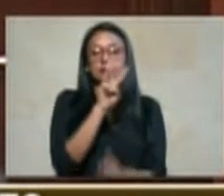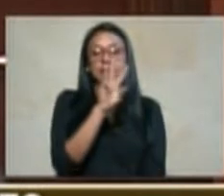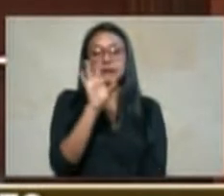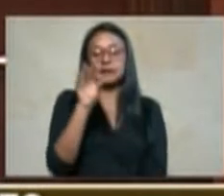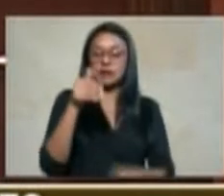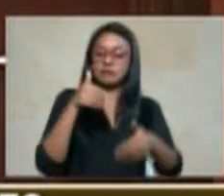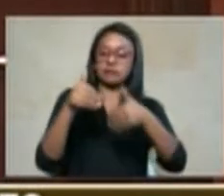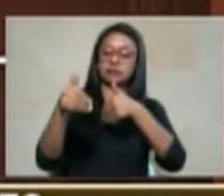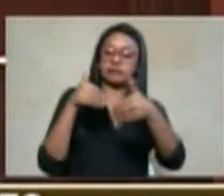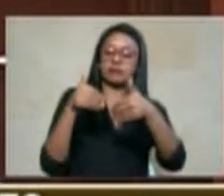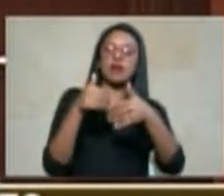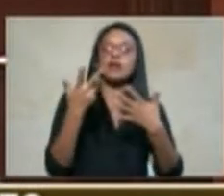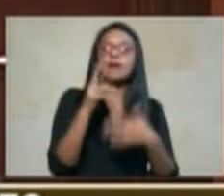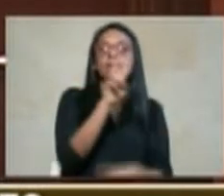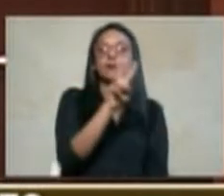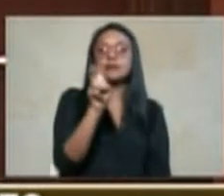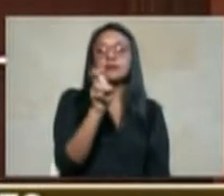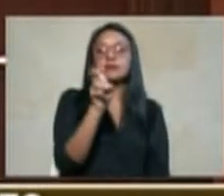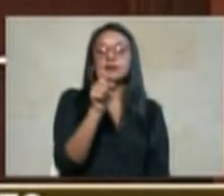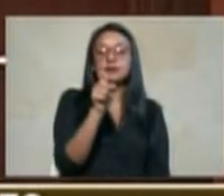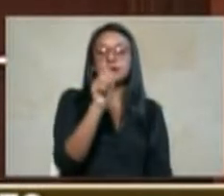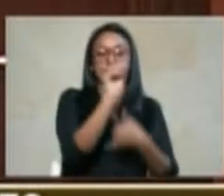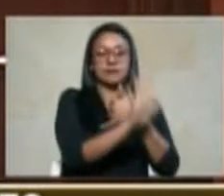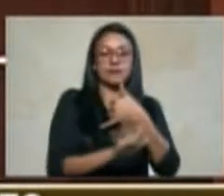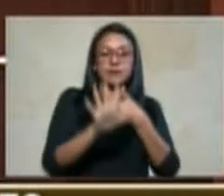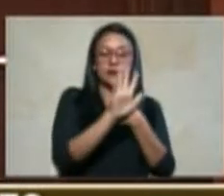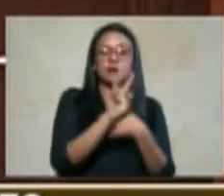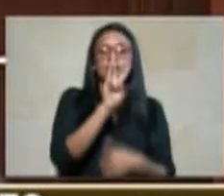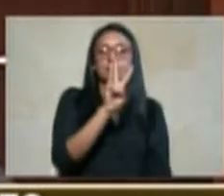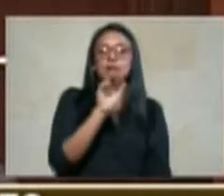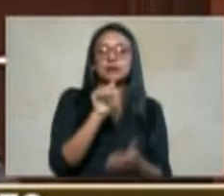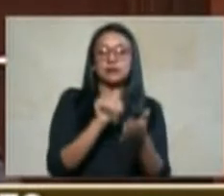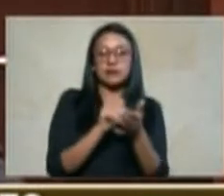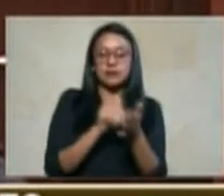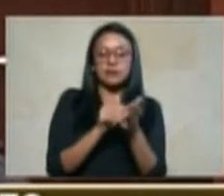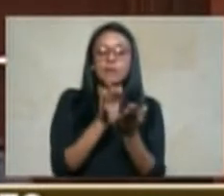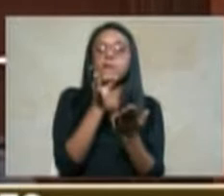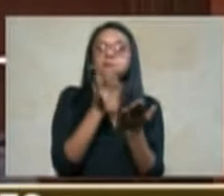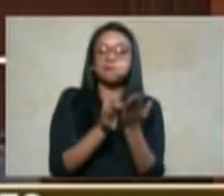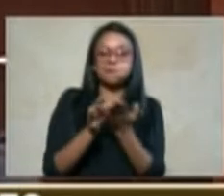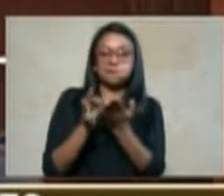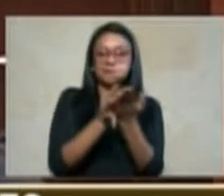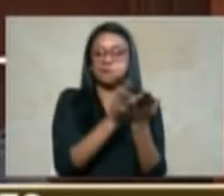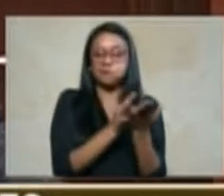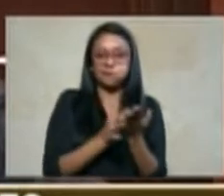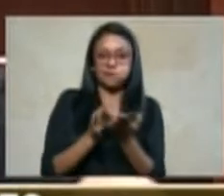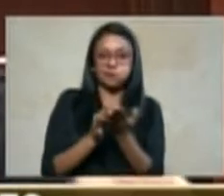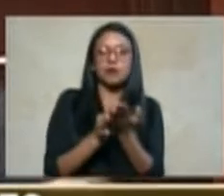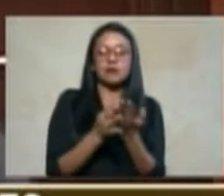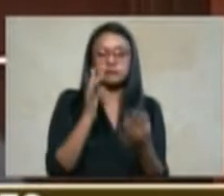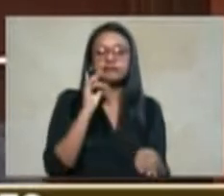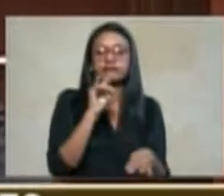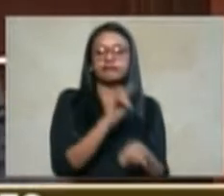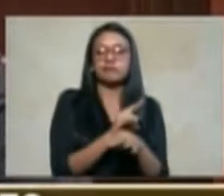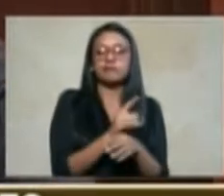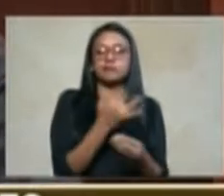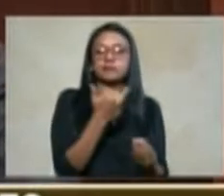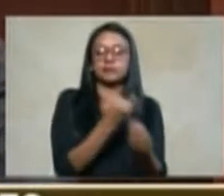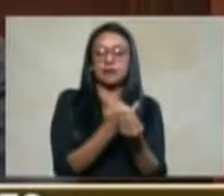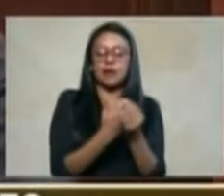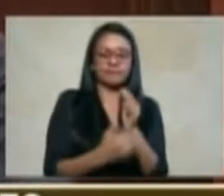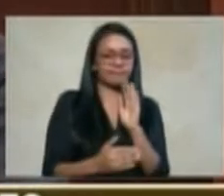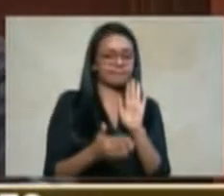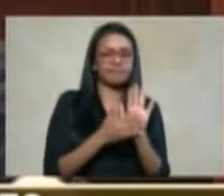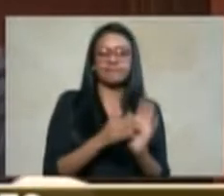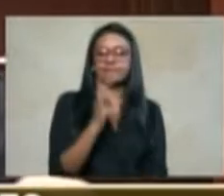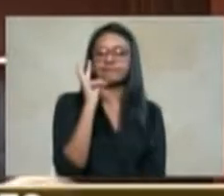453 municipios intervenidos que dan testimonio de la